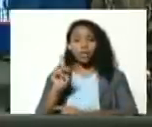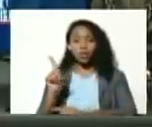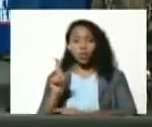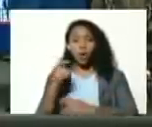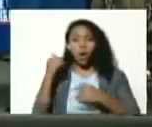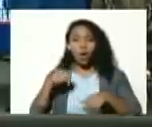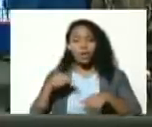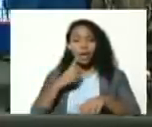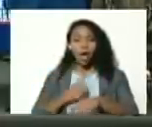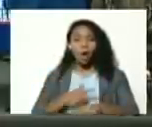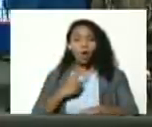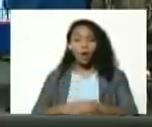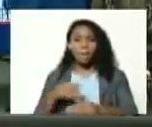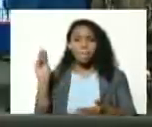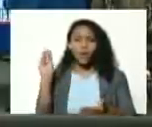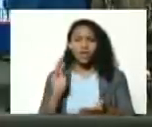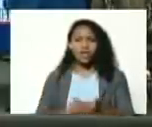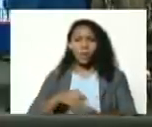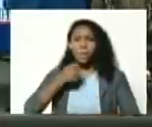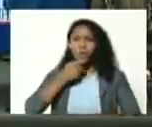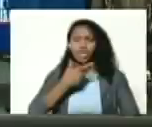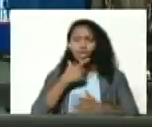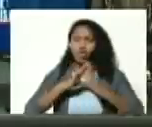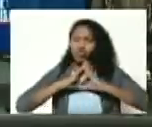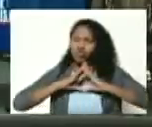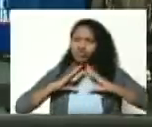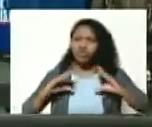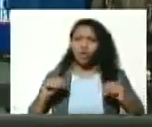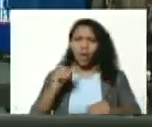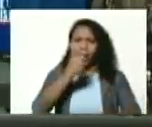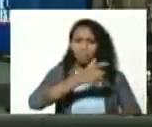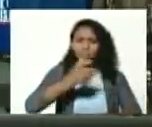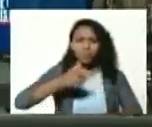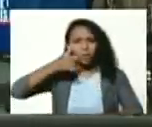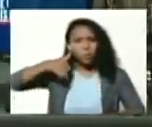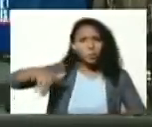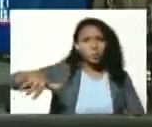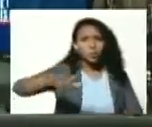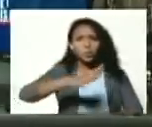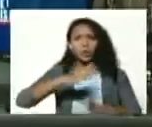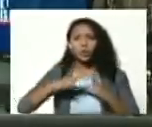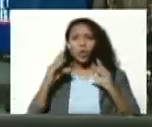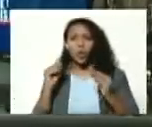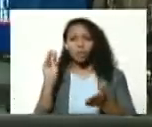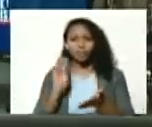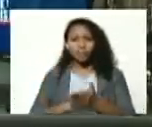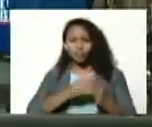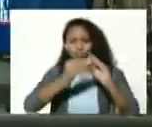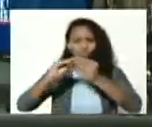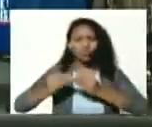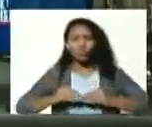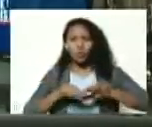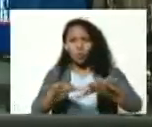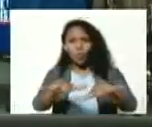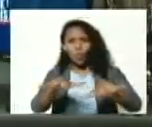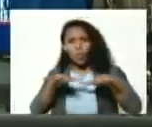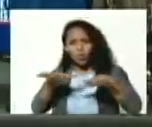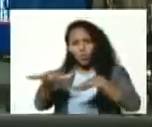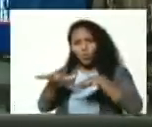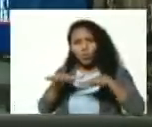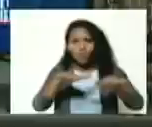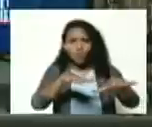horas estamos poniendo bonito todo todas las ciudades pueblos barrios poniéndolo bonito arreglando la casa